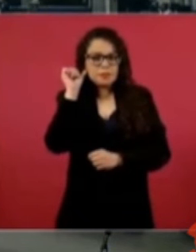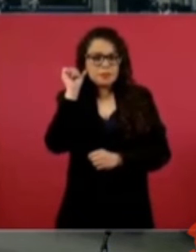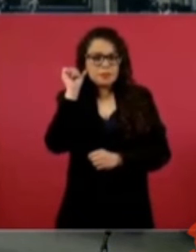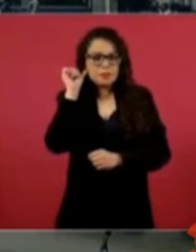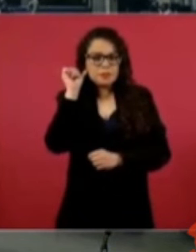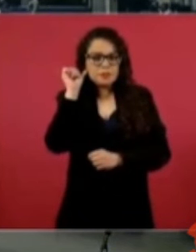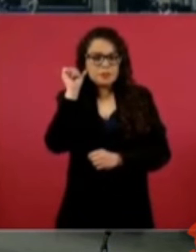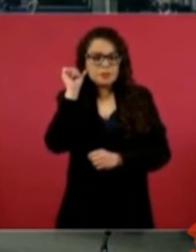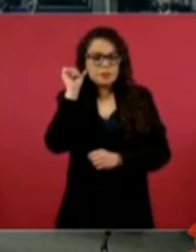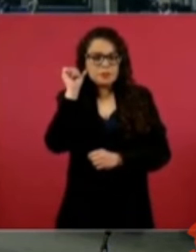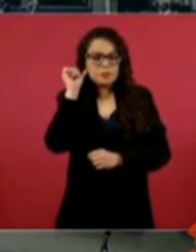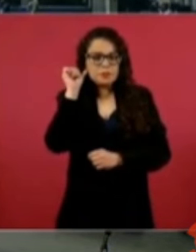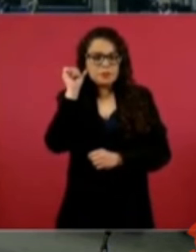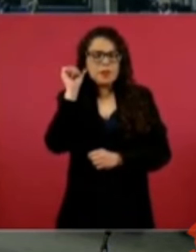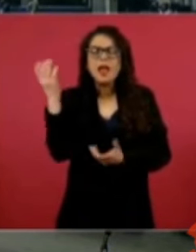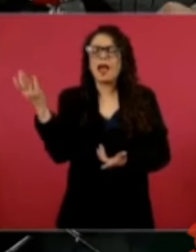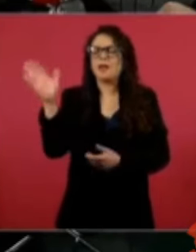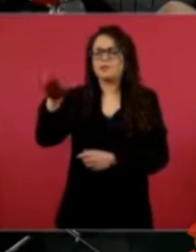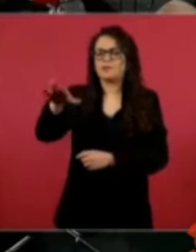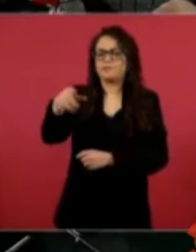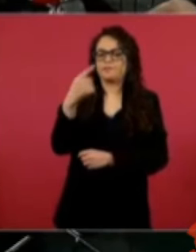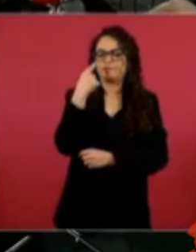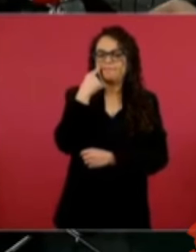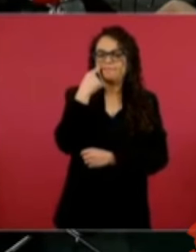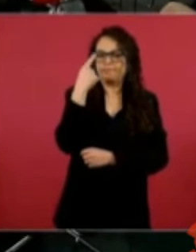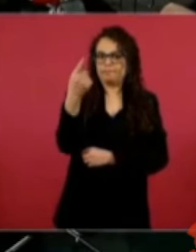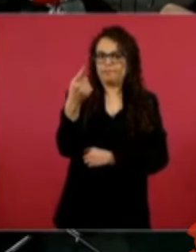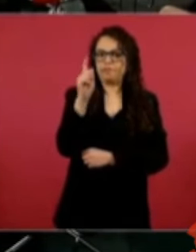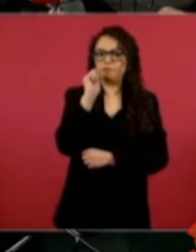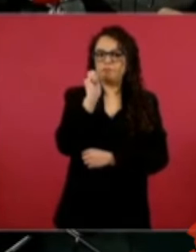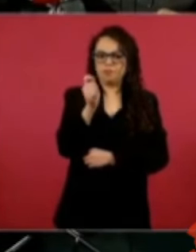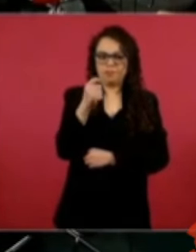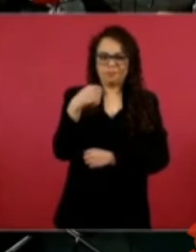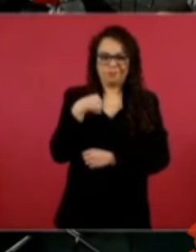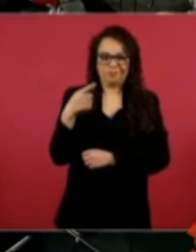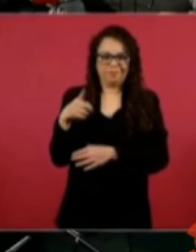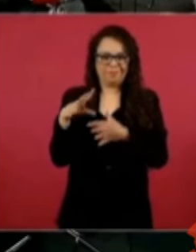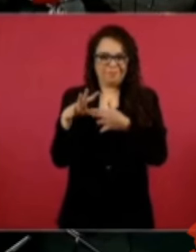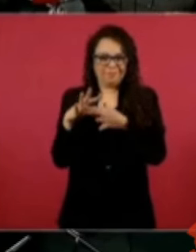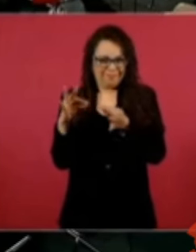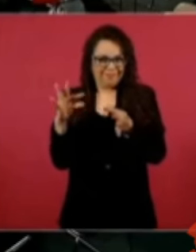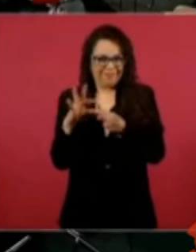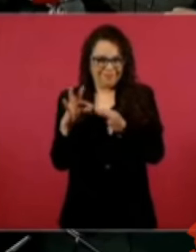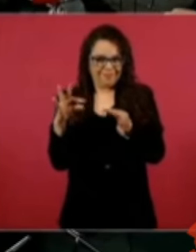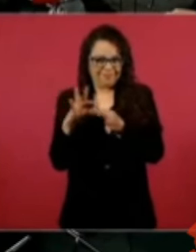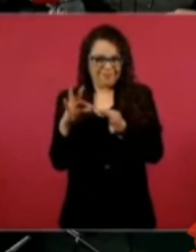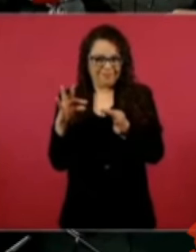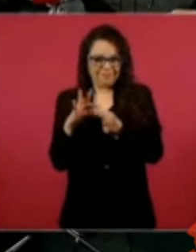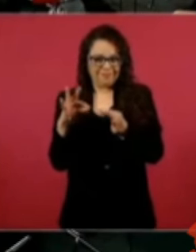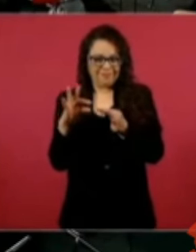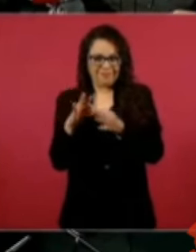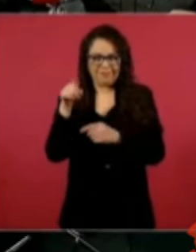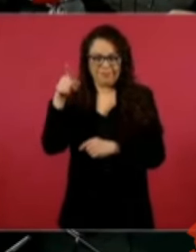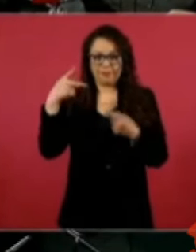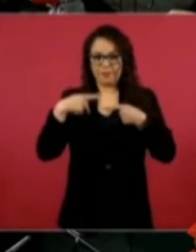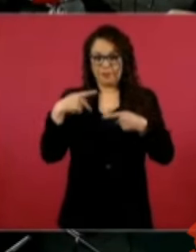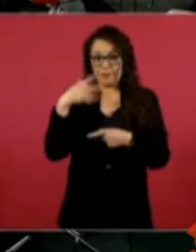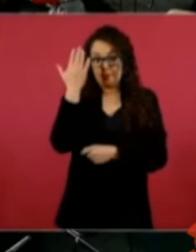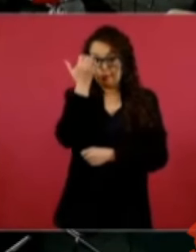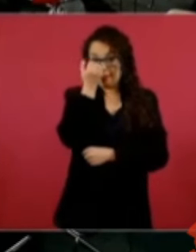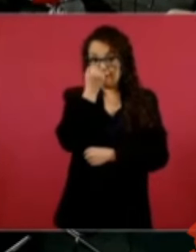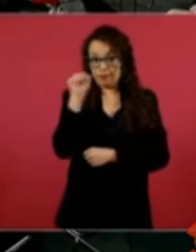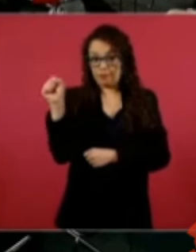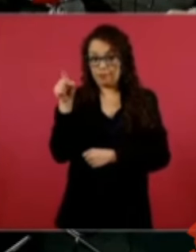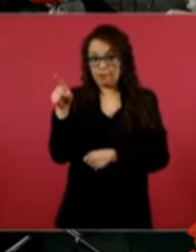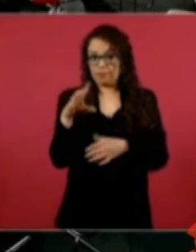Ah, bueno, aquí está. Este es un poco lo que plantean los especialistas, los